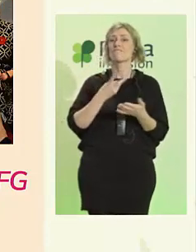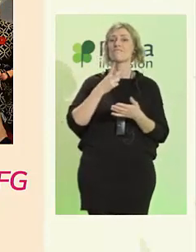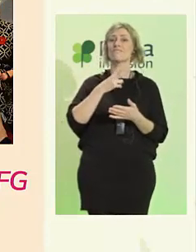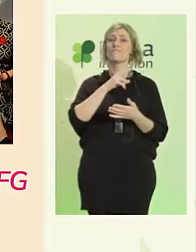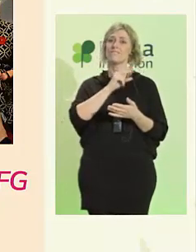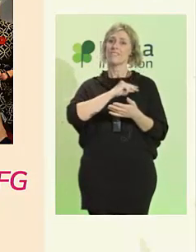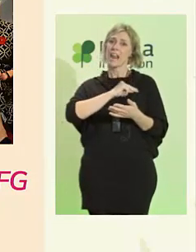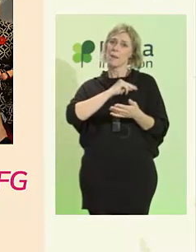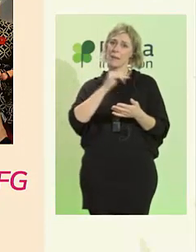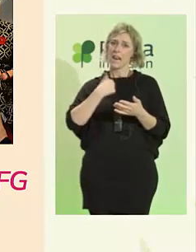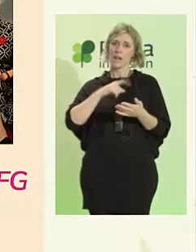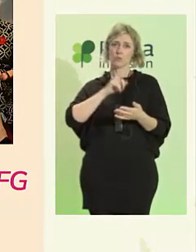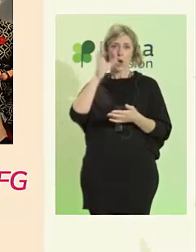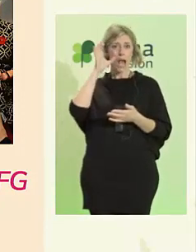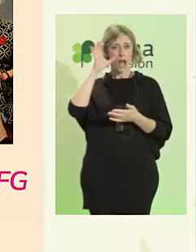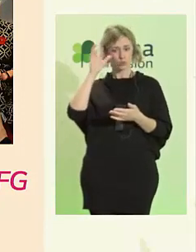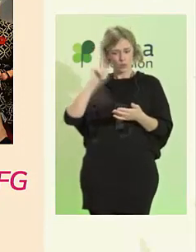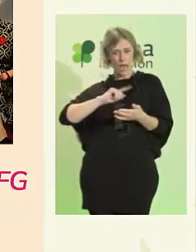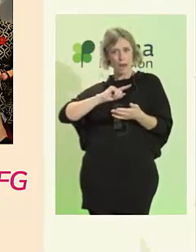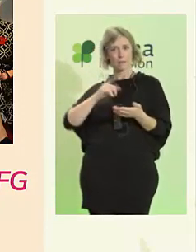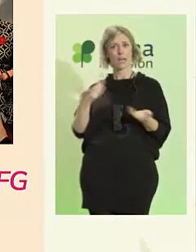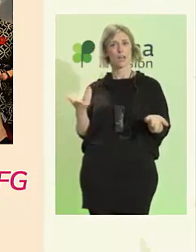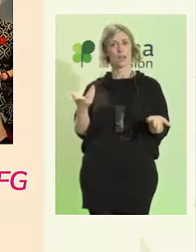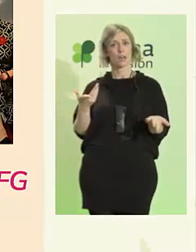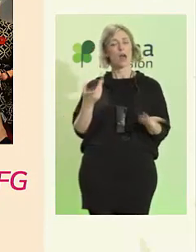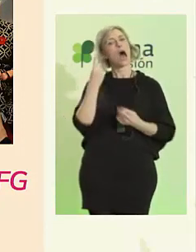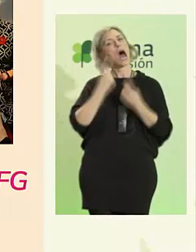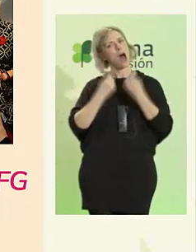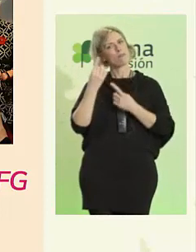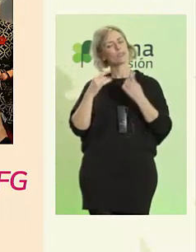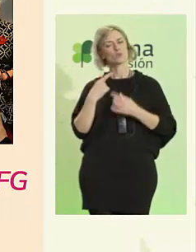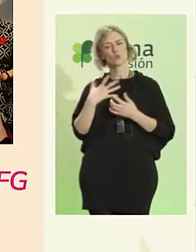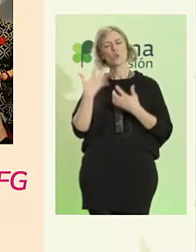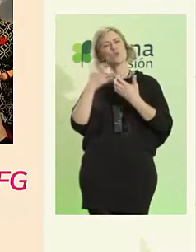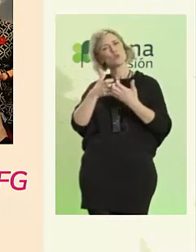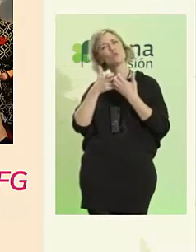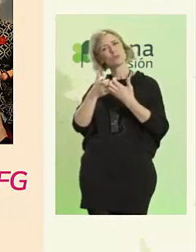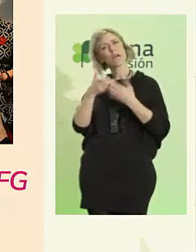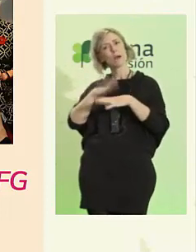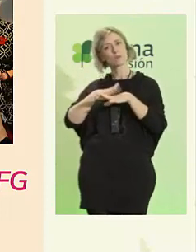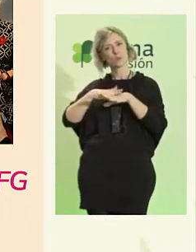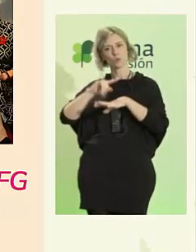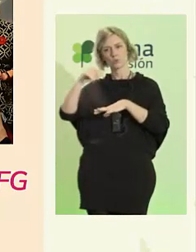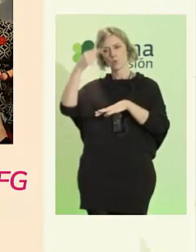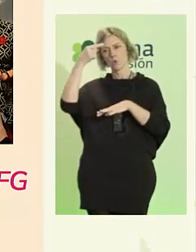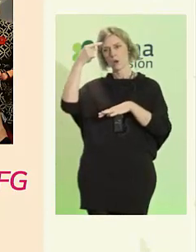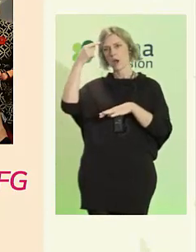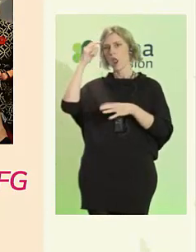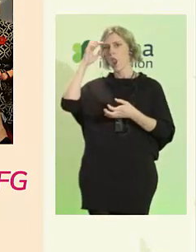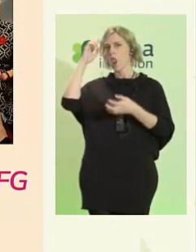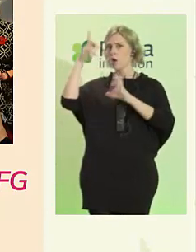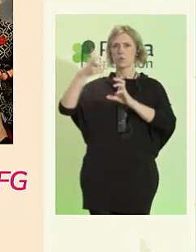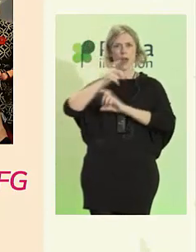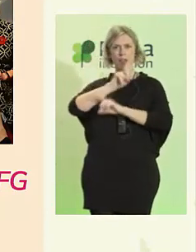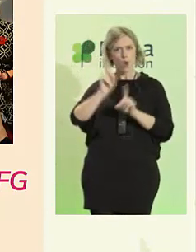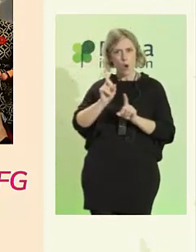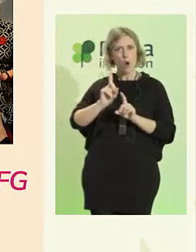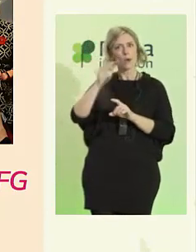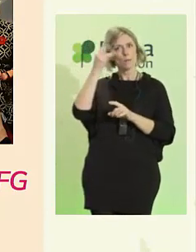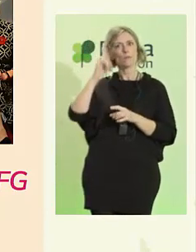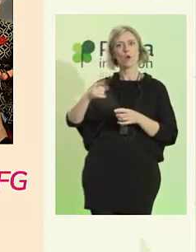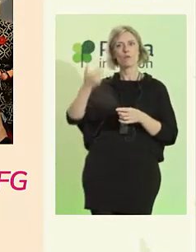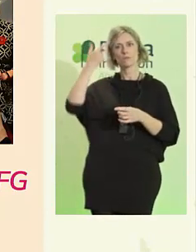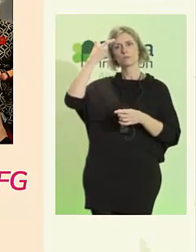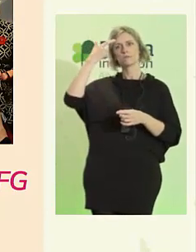tienes que luchar por tu cordura y la cordura de tus hijos y de los hijos de tus hijos. A veces tienes que